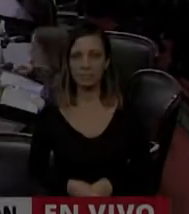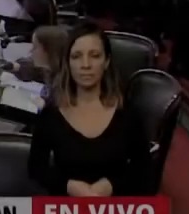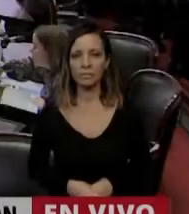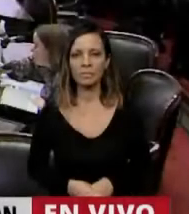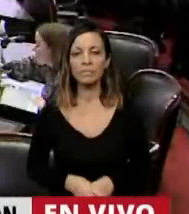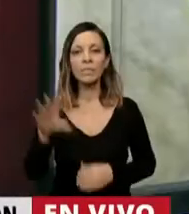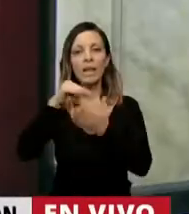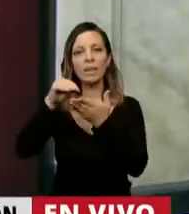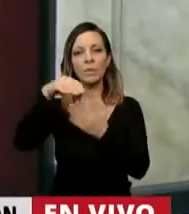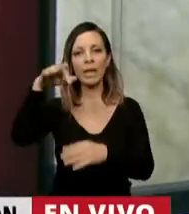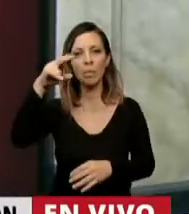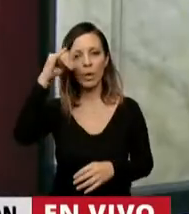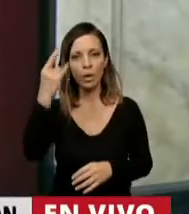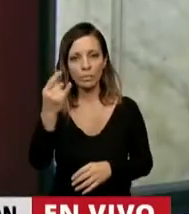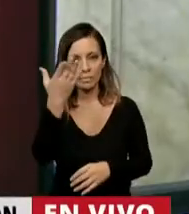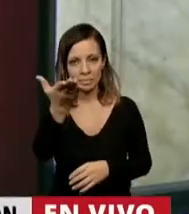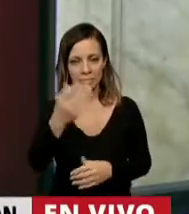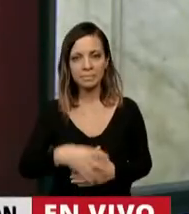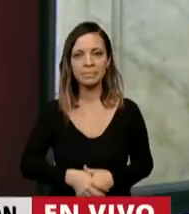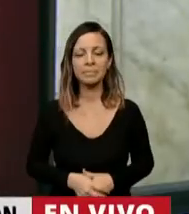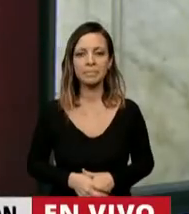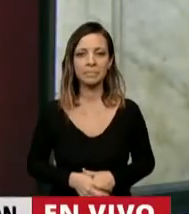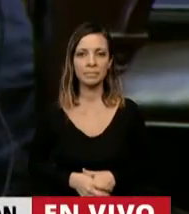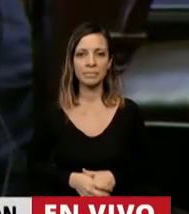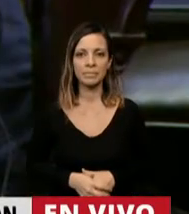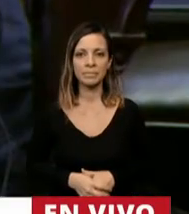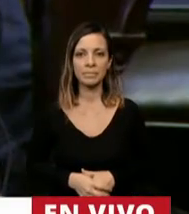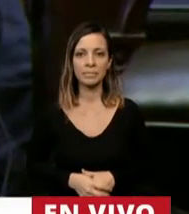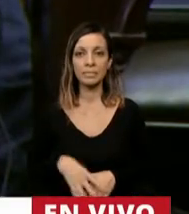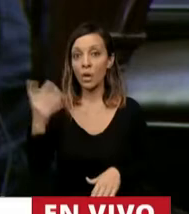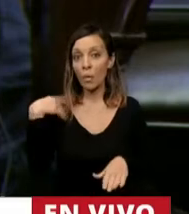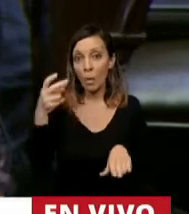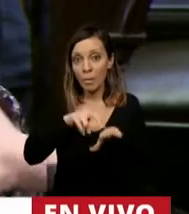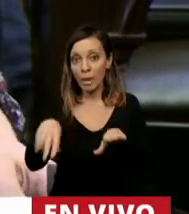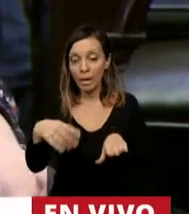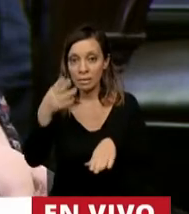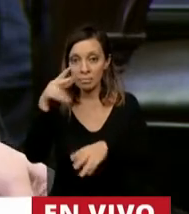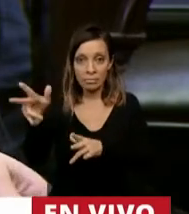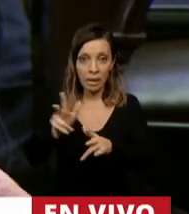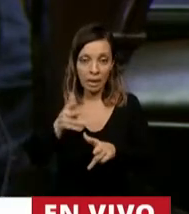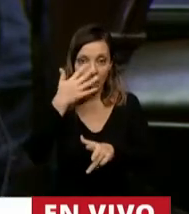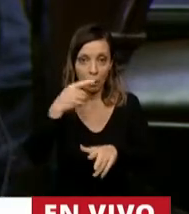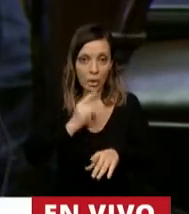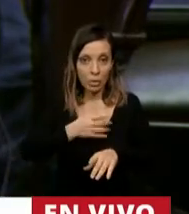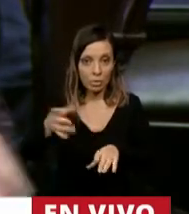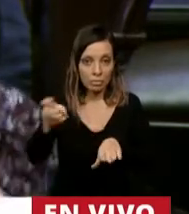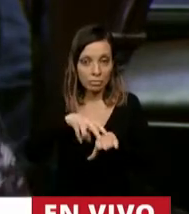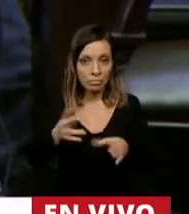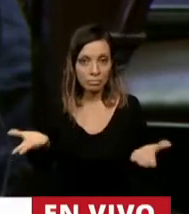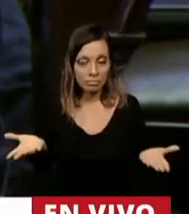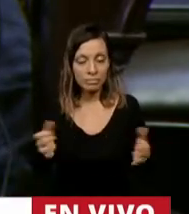Diputada Moró tiene la palabra. Me desanotó usted, me dijo que después cuando me ubicara me la daba.